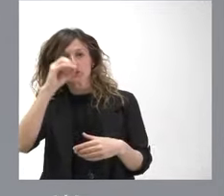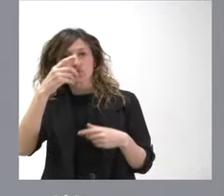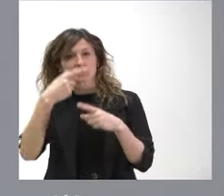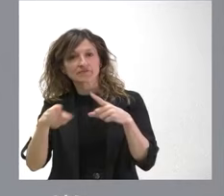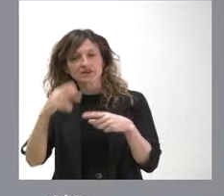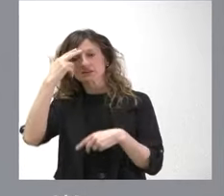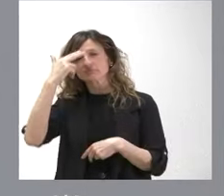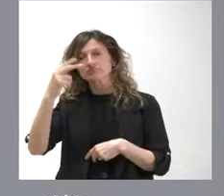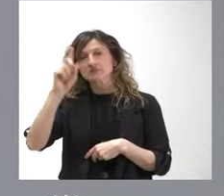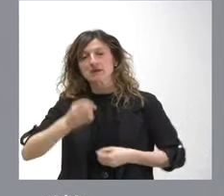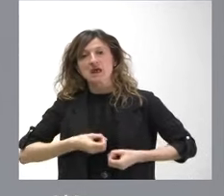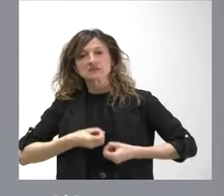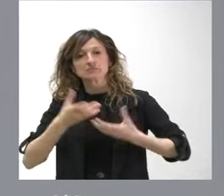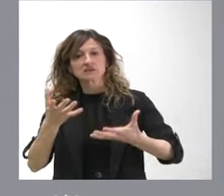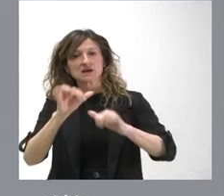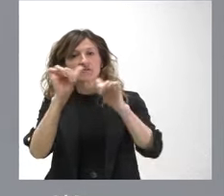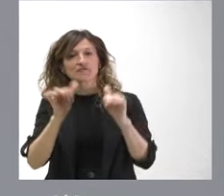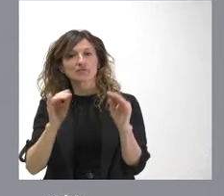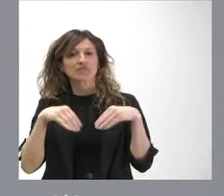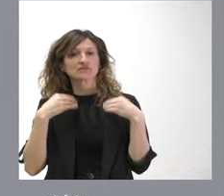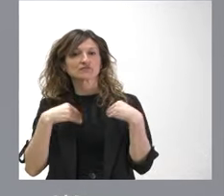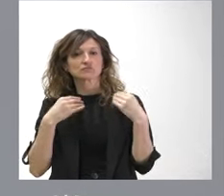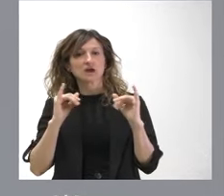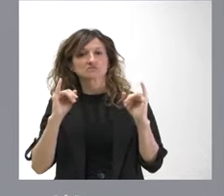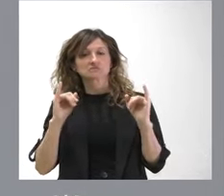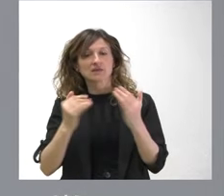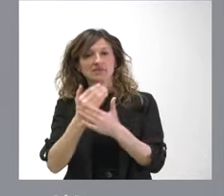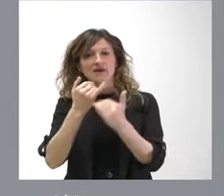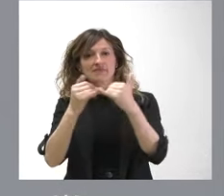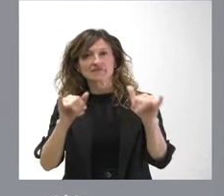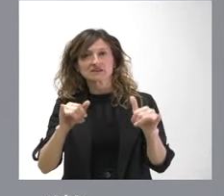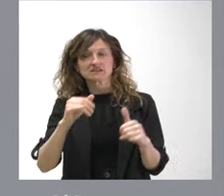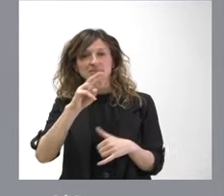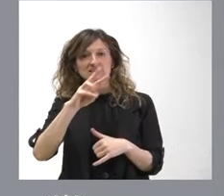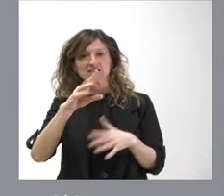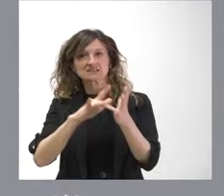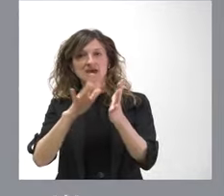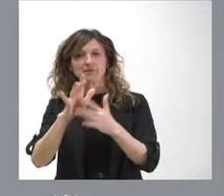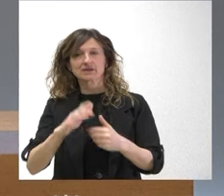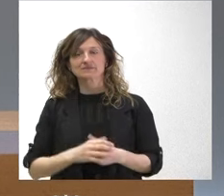de expresar esa forma de disfrutar ese día festivo que tendremos el 23 de abril